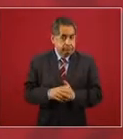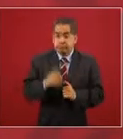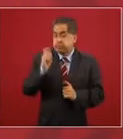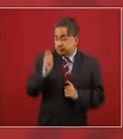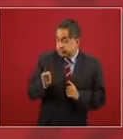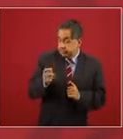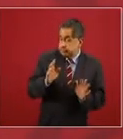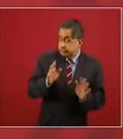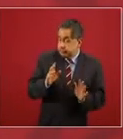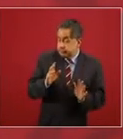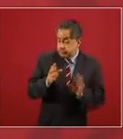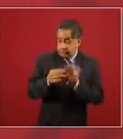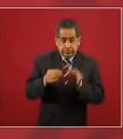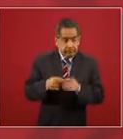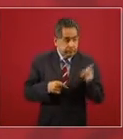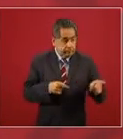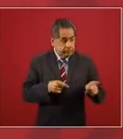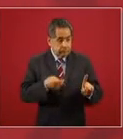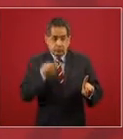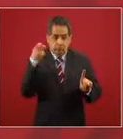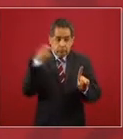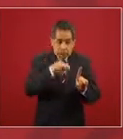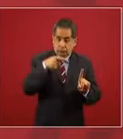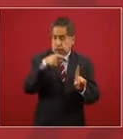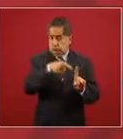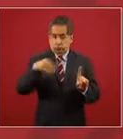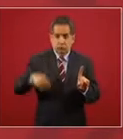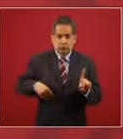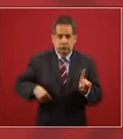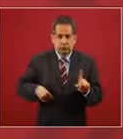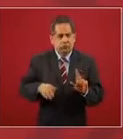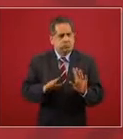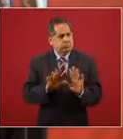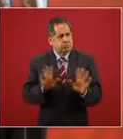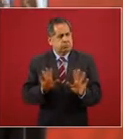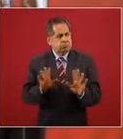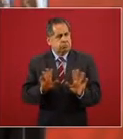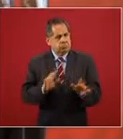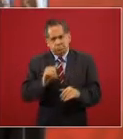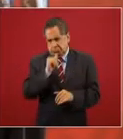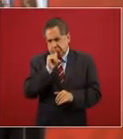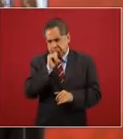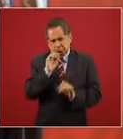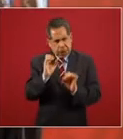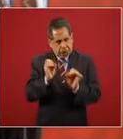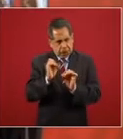que ya sean culpables pero